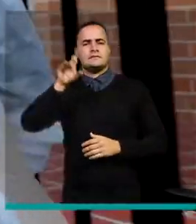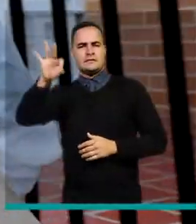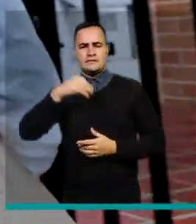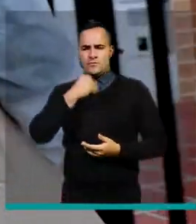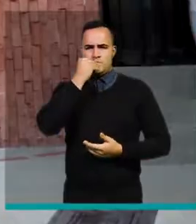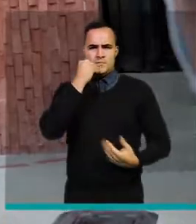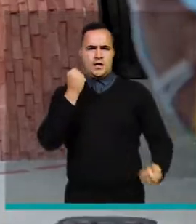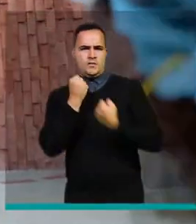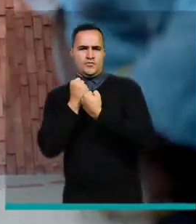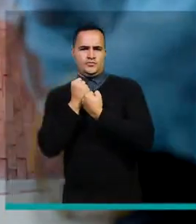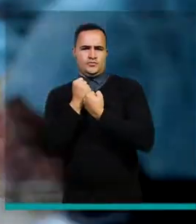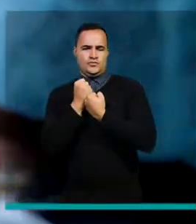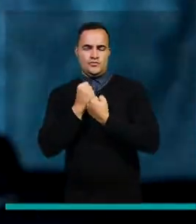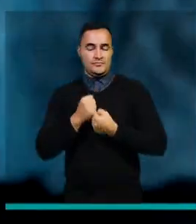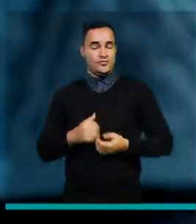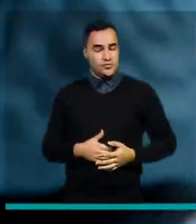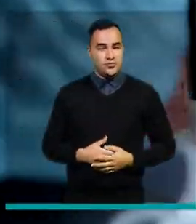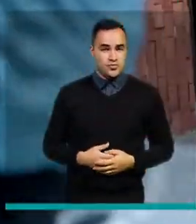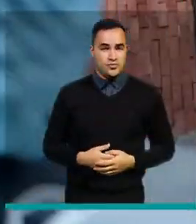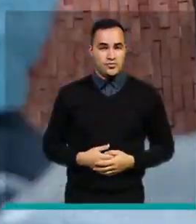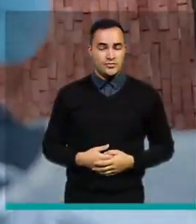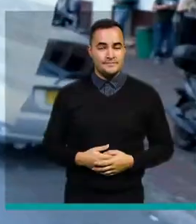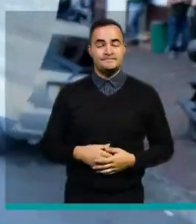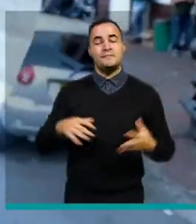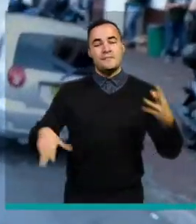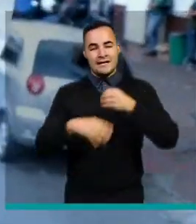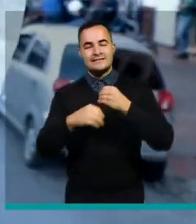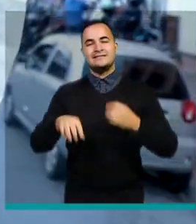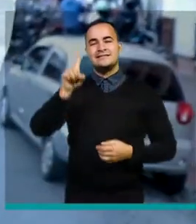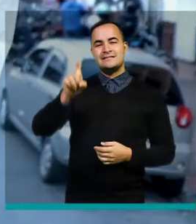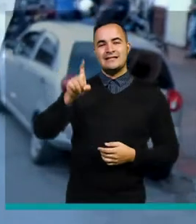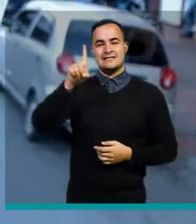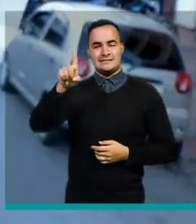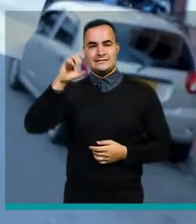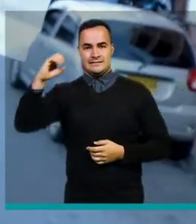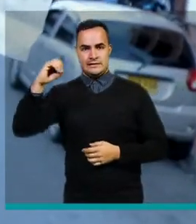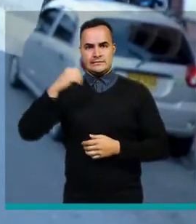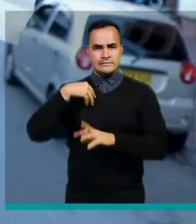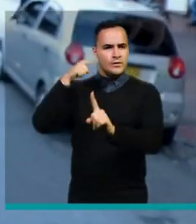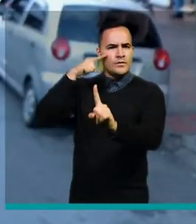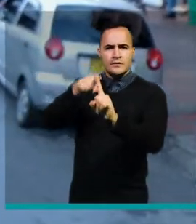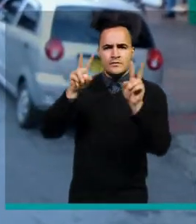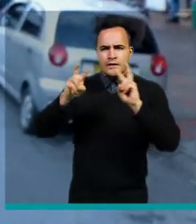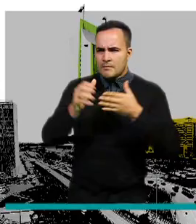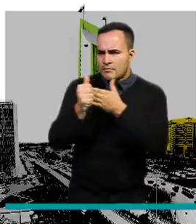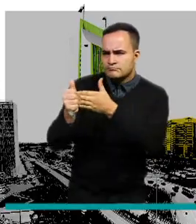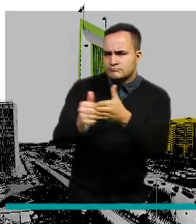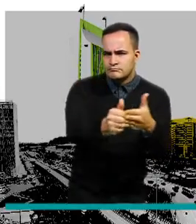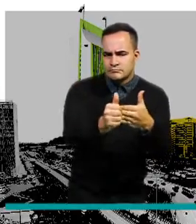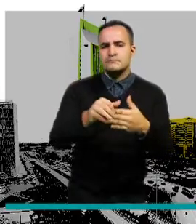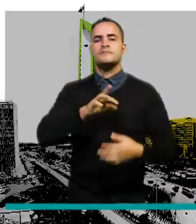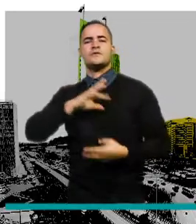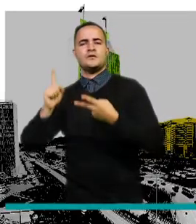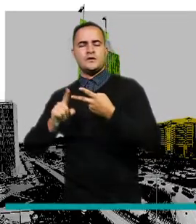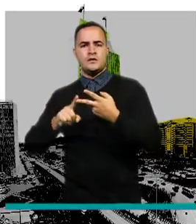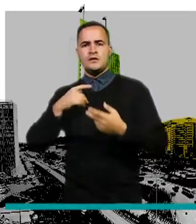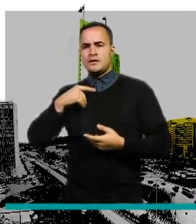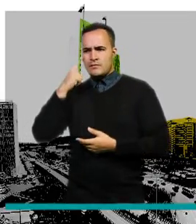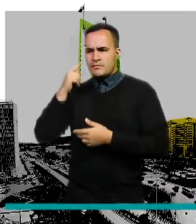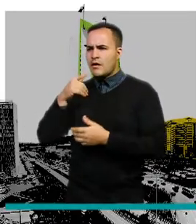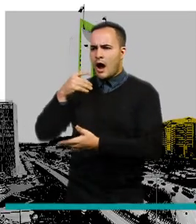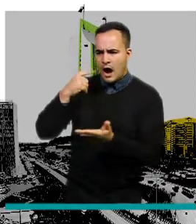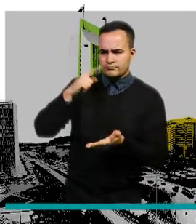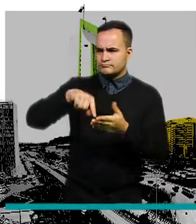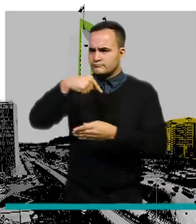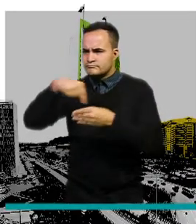alimentarios. Además, se han realizado 610 activaciones físicas y 140 activaciones con